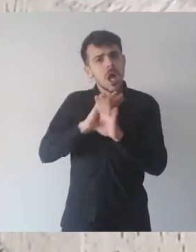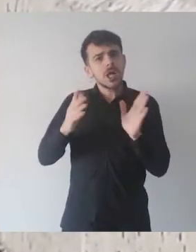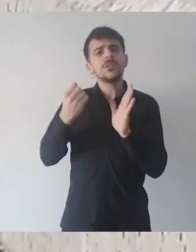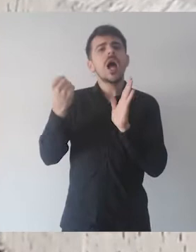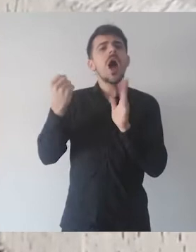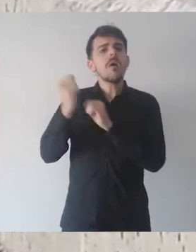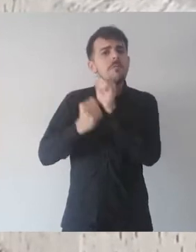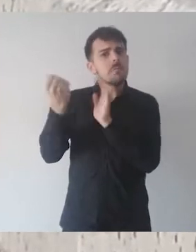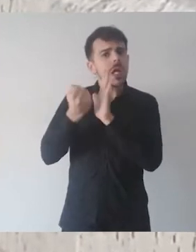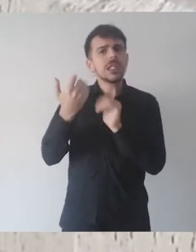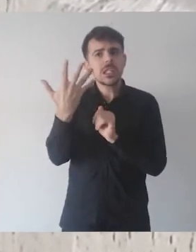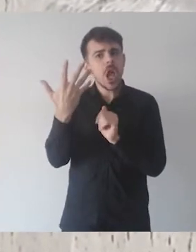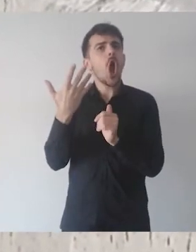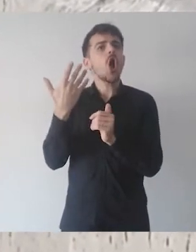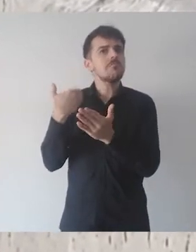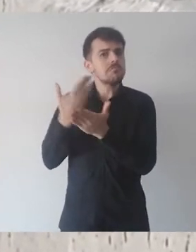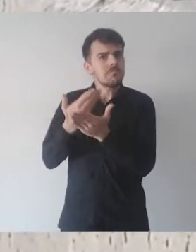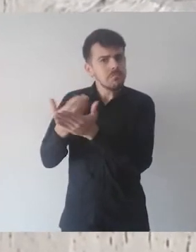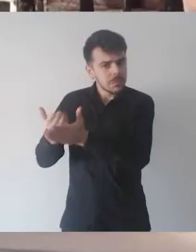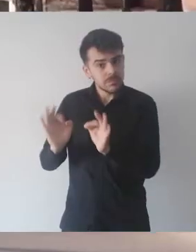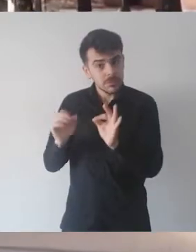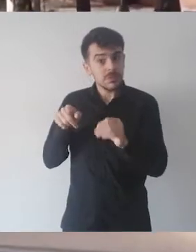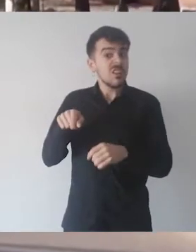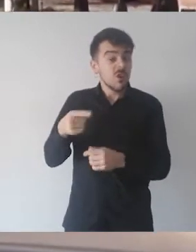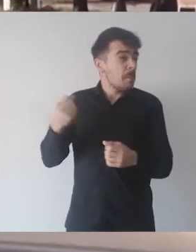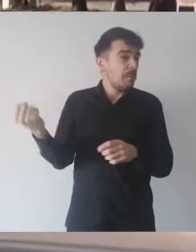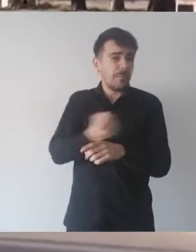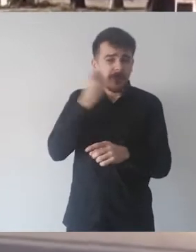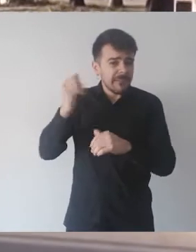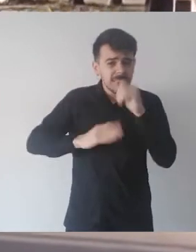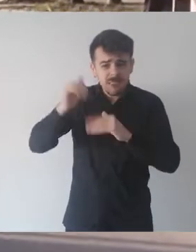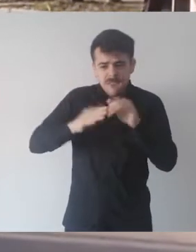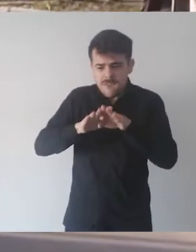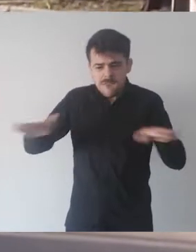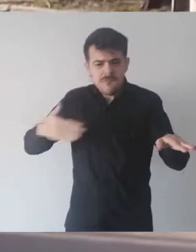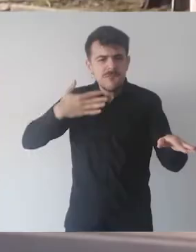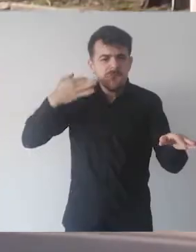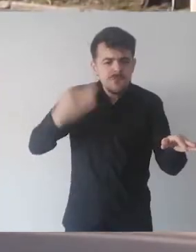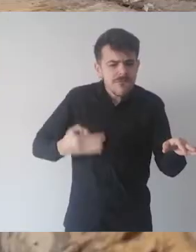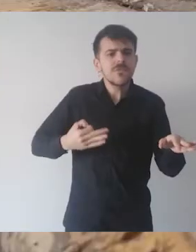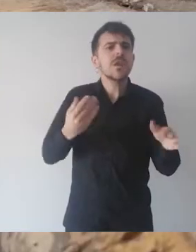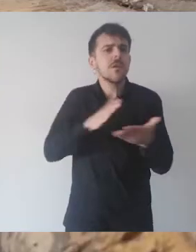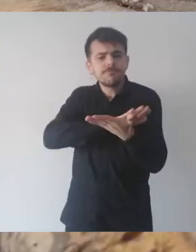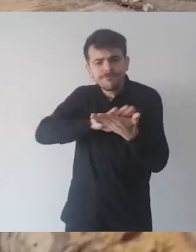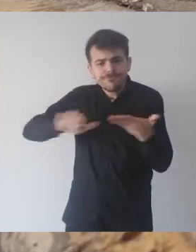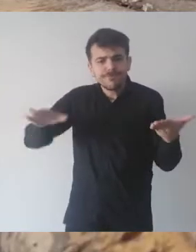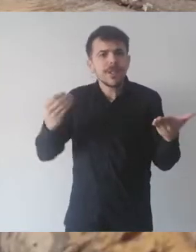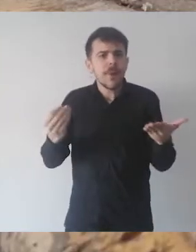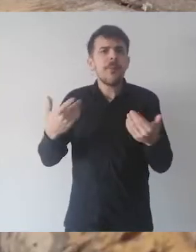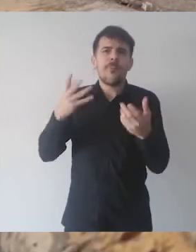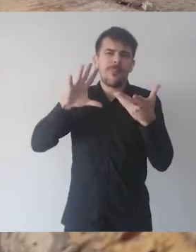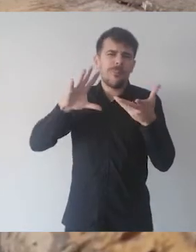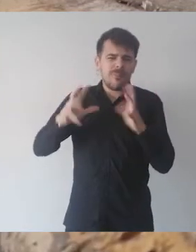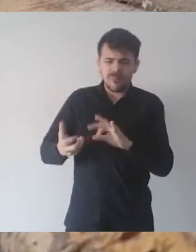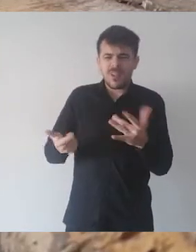clave frente al abandono y deterioro de muchos años, un trabajo que es parte de un plan integral de mejora vial para mejorar